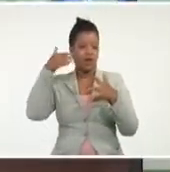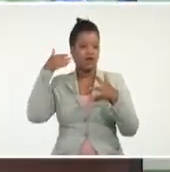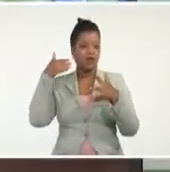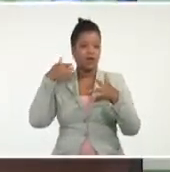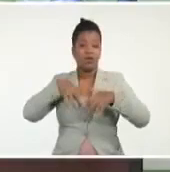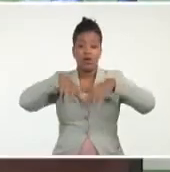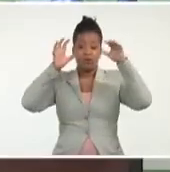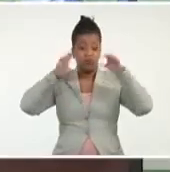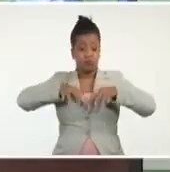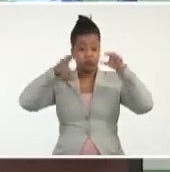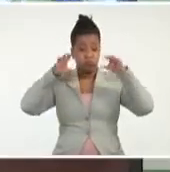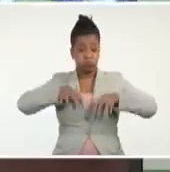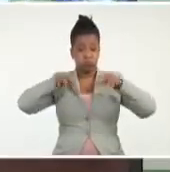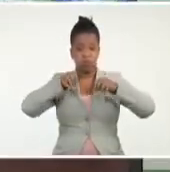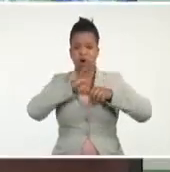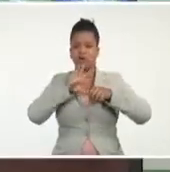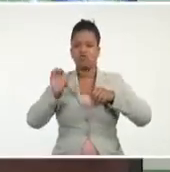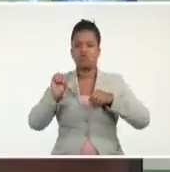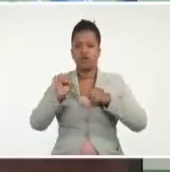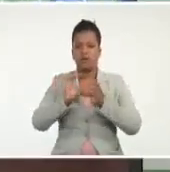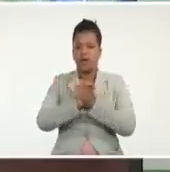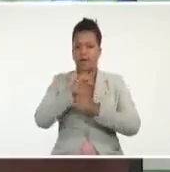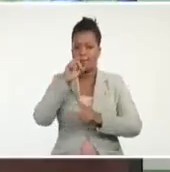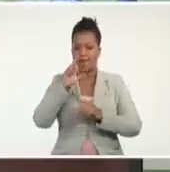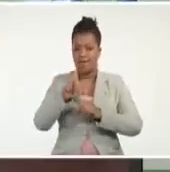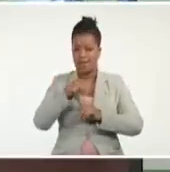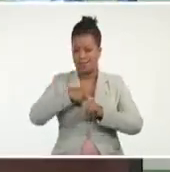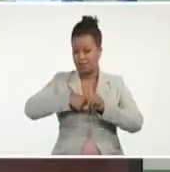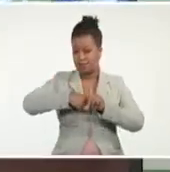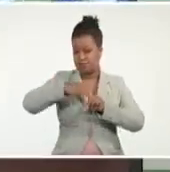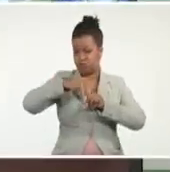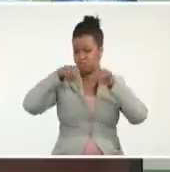cuatrocientos y tantos milímetros lejos